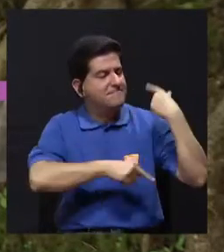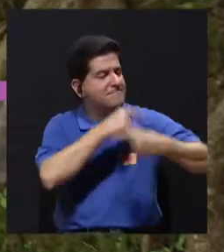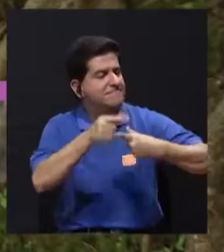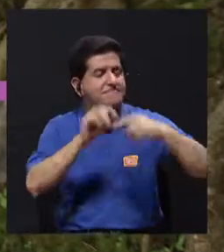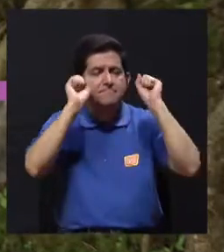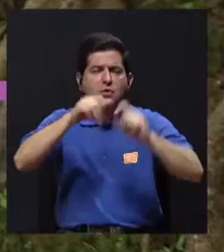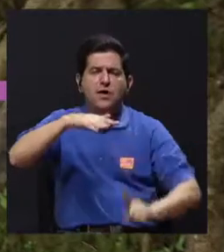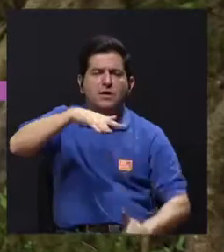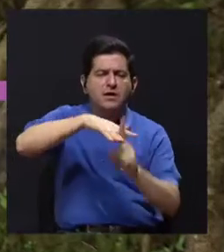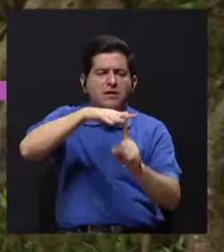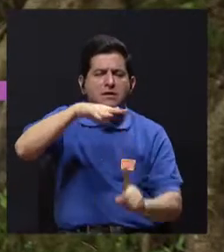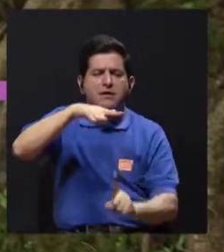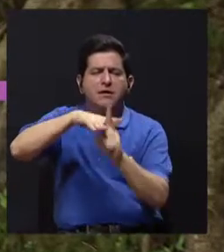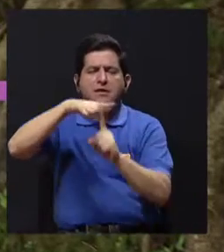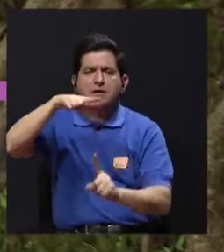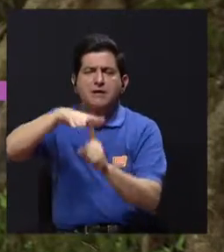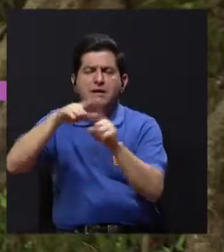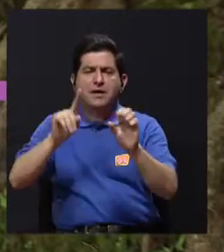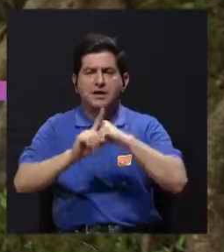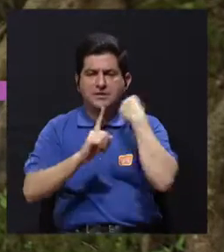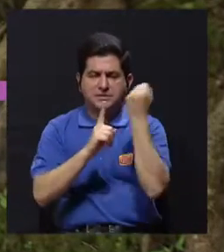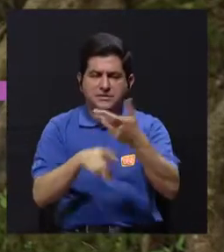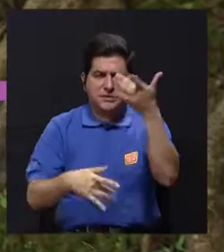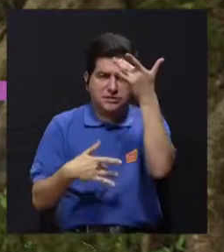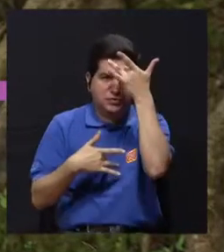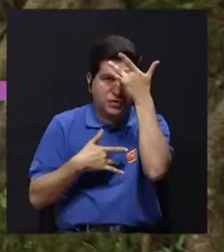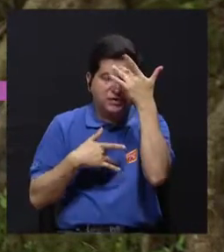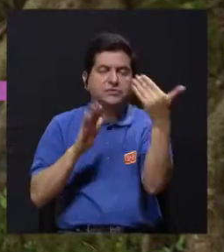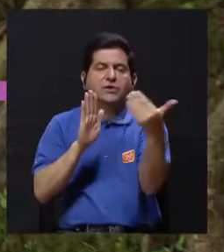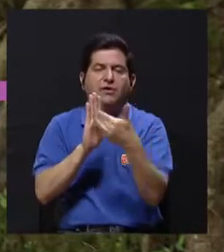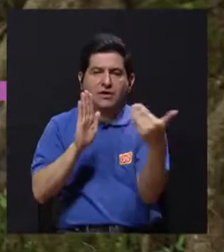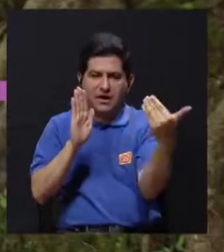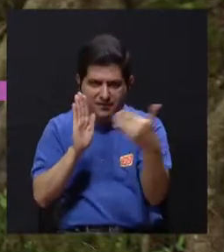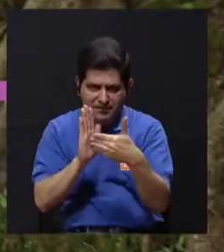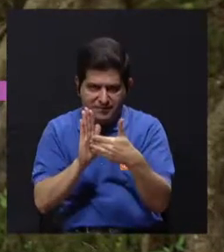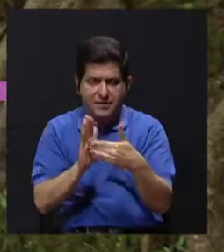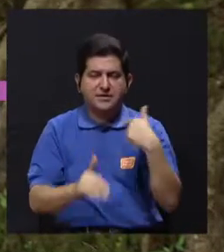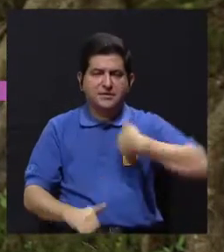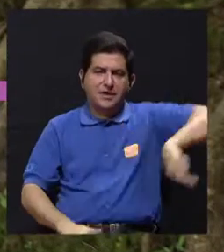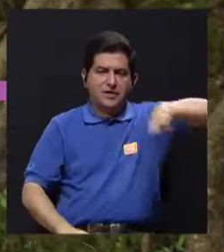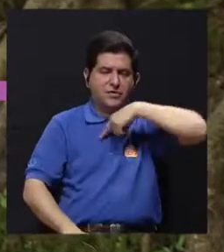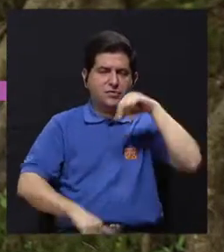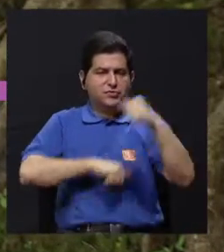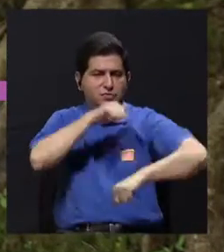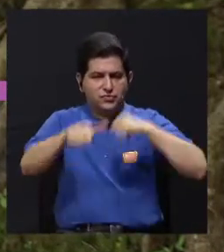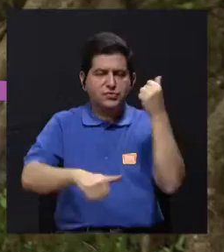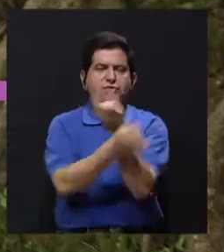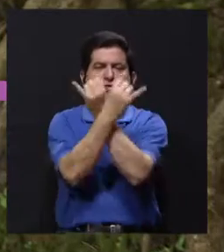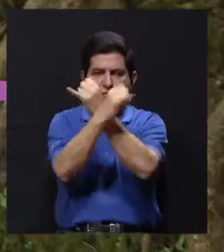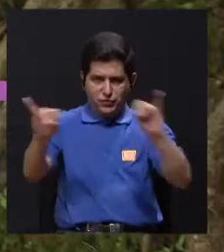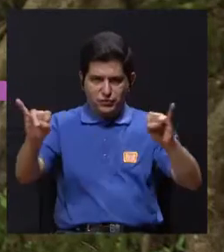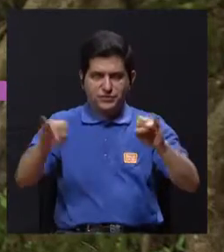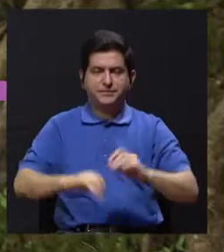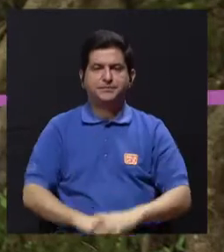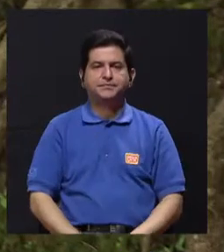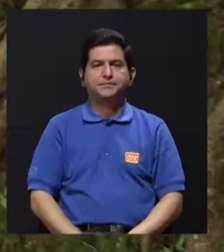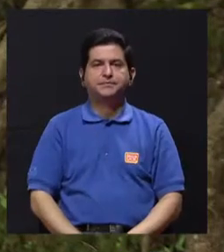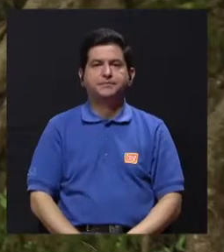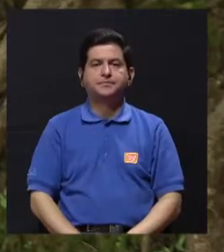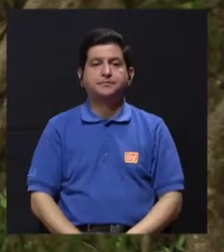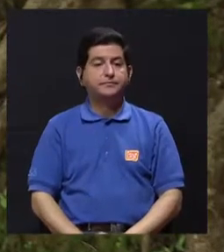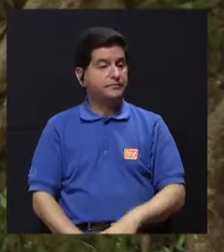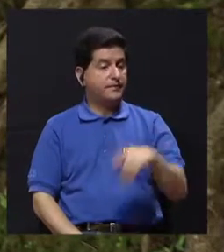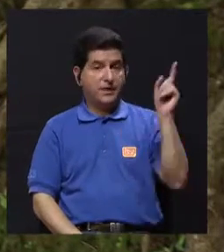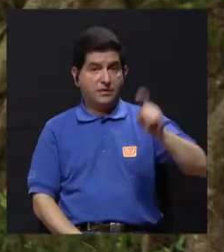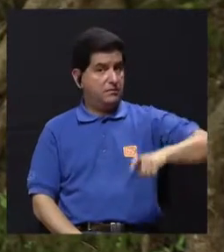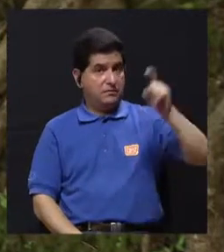cierta tendencia genética, pueden ir apareciendo ciertas condiciones y ciertas enfermedades que pueden afectar eso por lo que hemos luchado que es nuestra